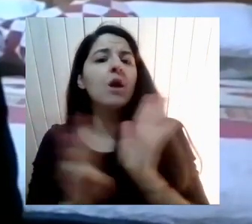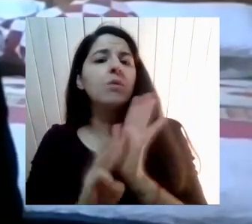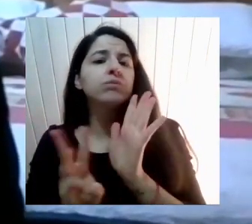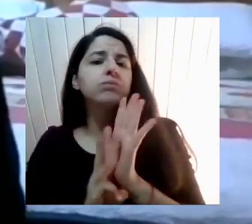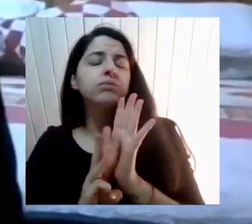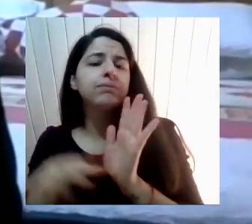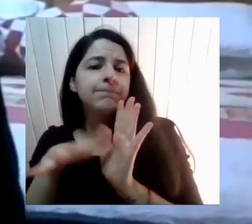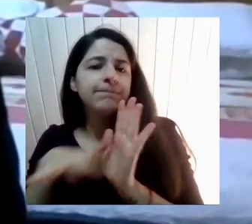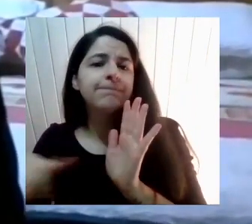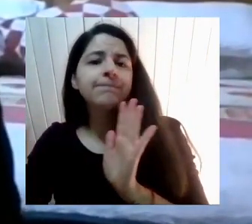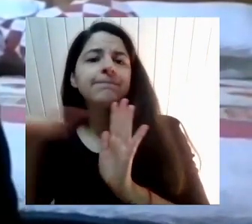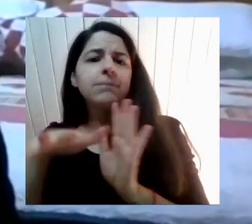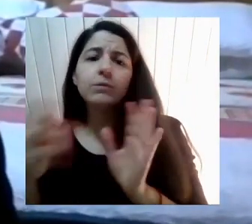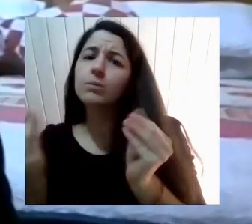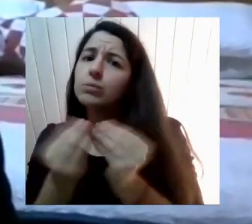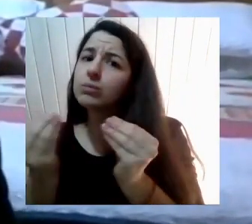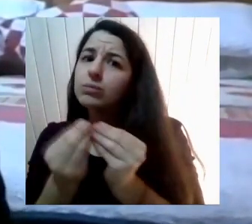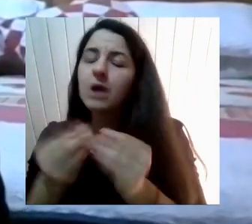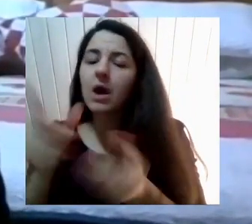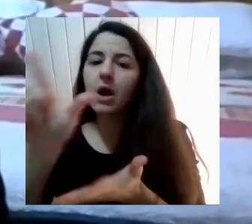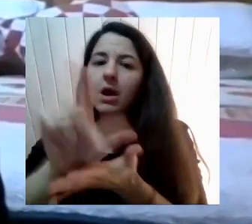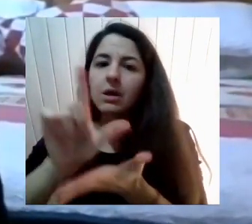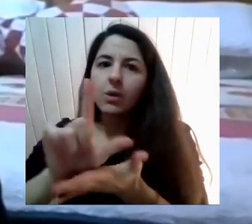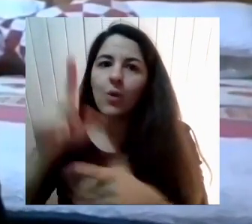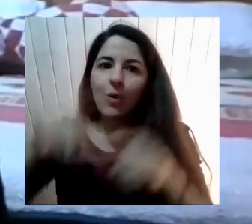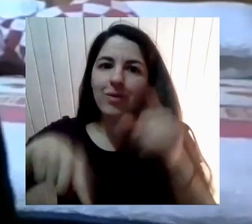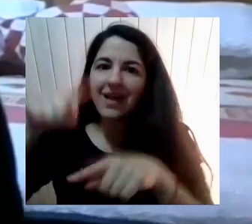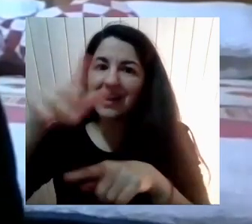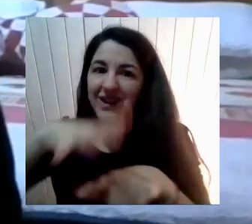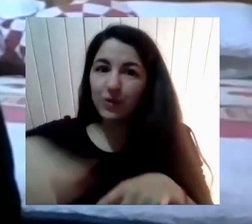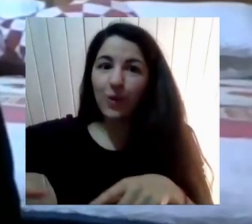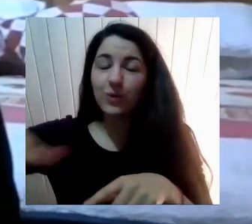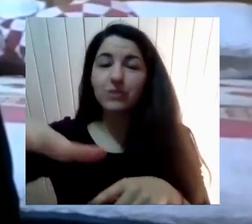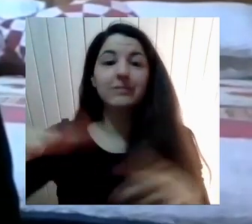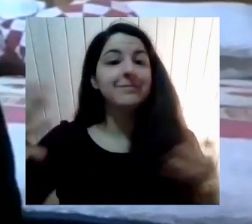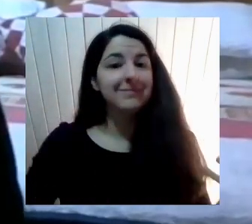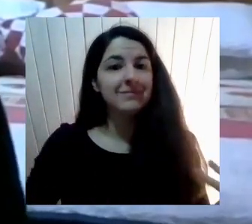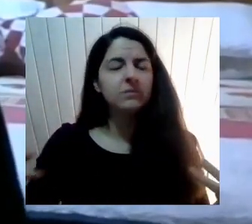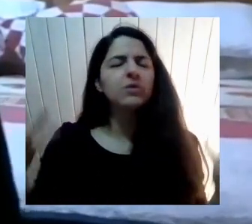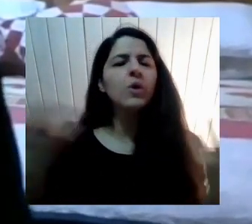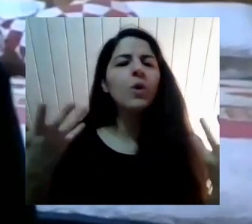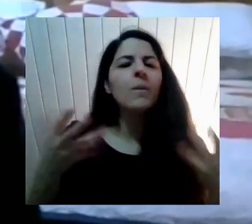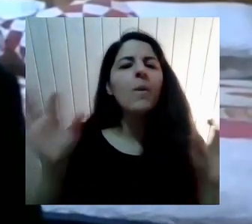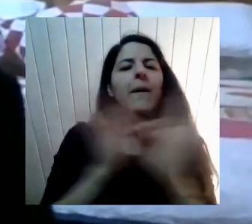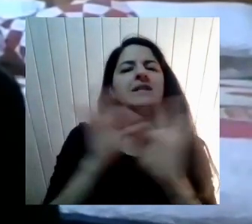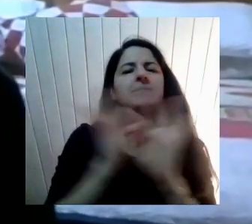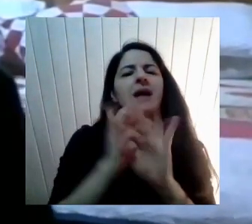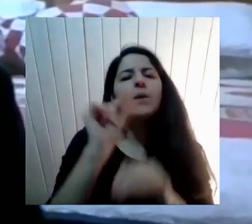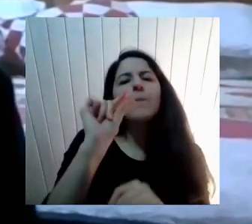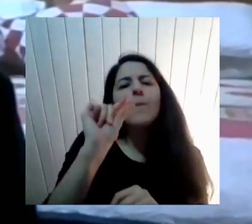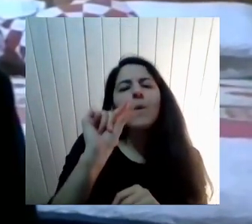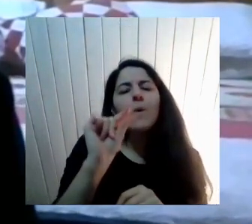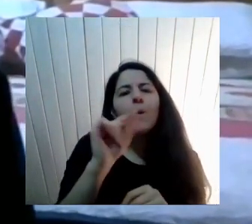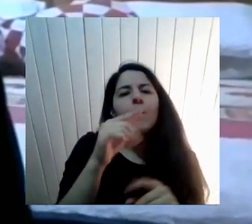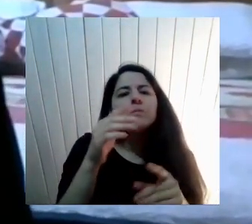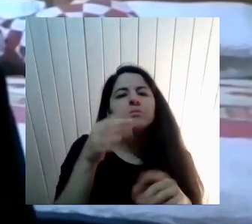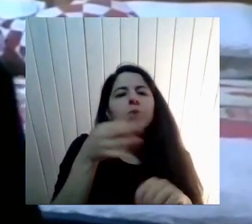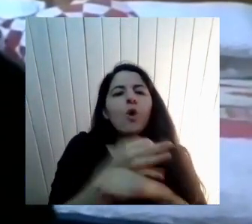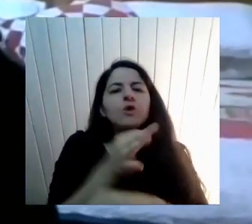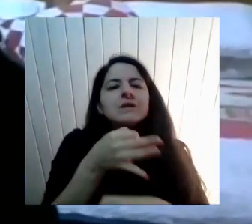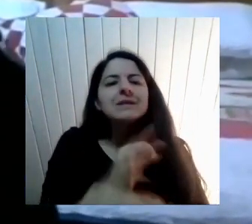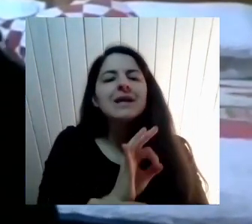Como la pregunta Va en Cómo Rosario Nos puedes explicar Un poco Cómo Se orienta También A esa realidad Que